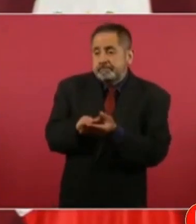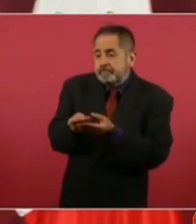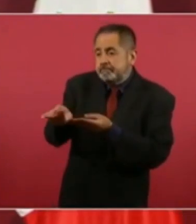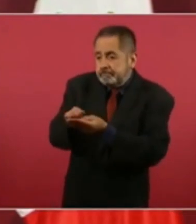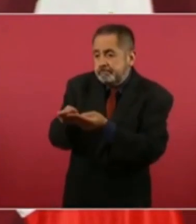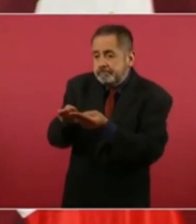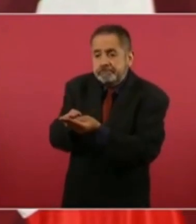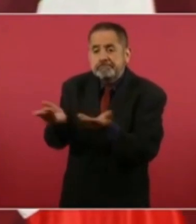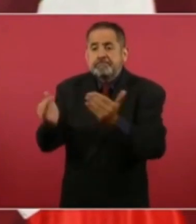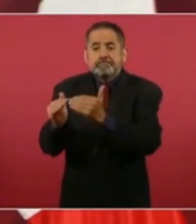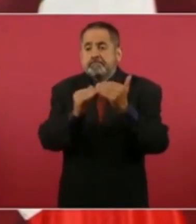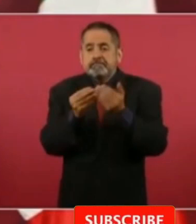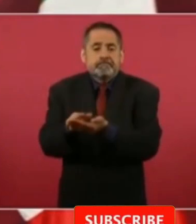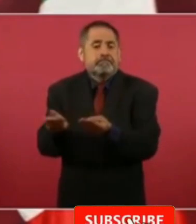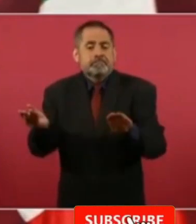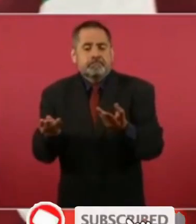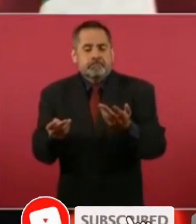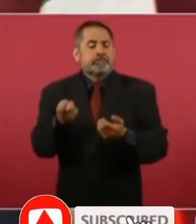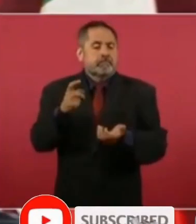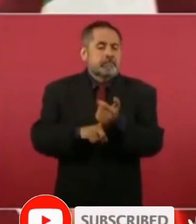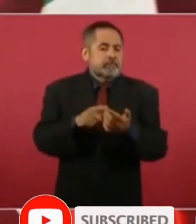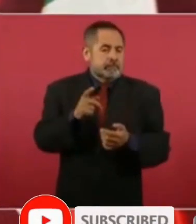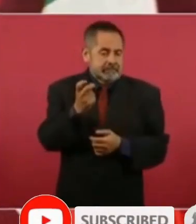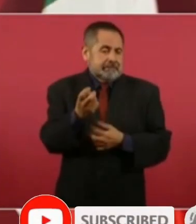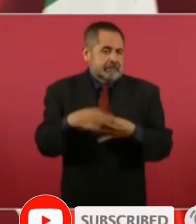lo que sucede